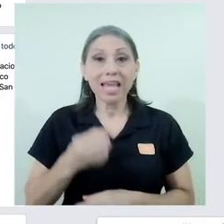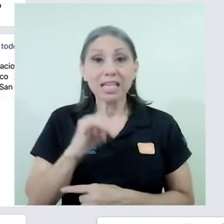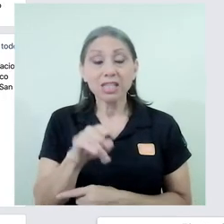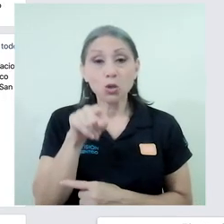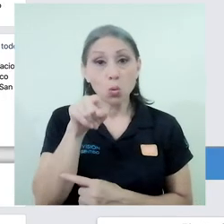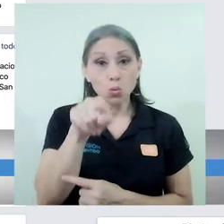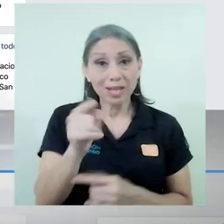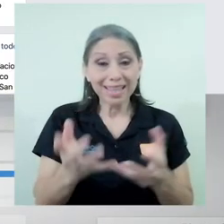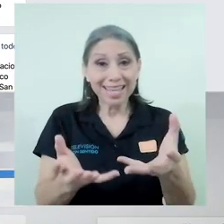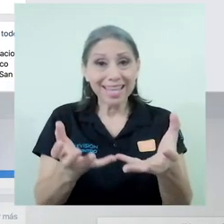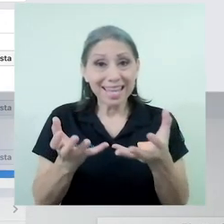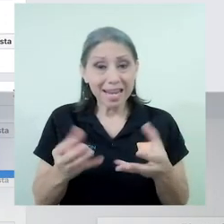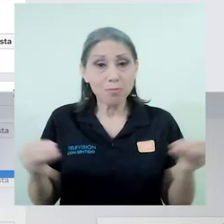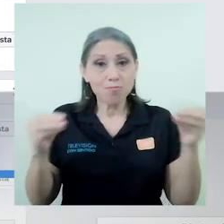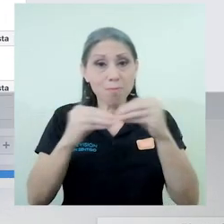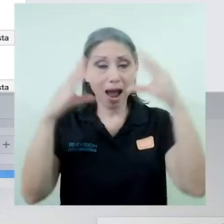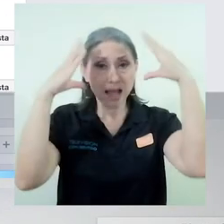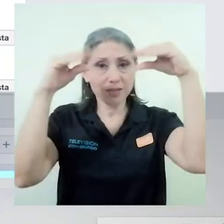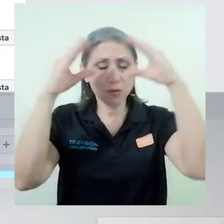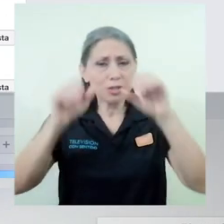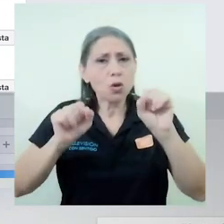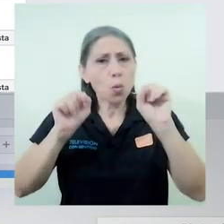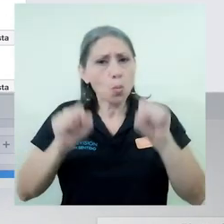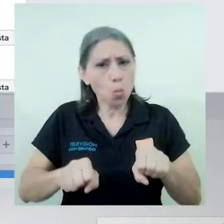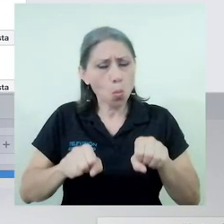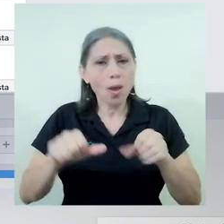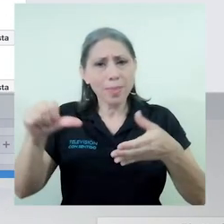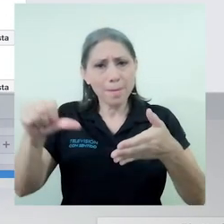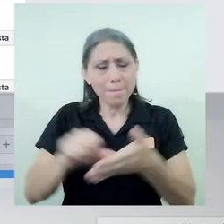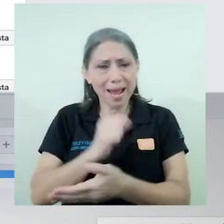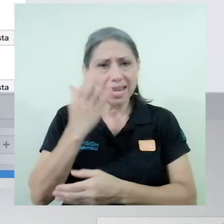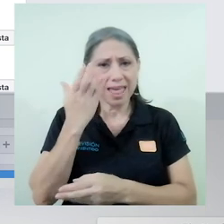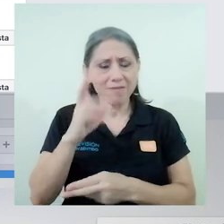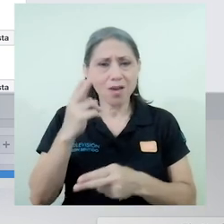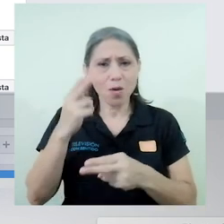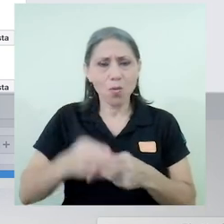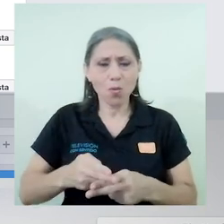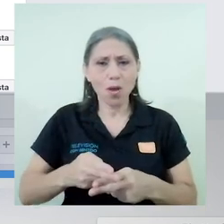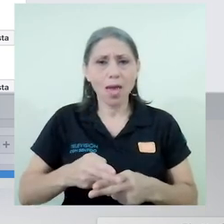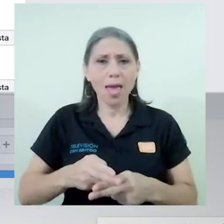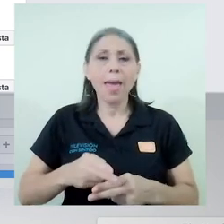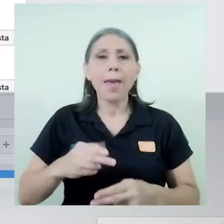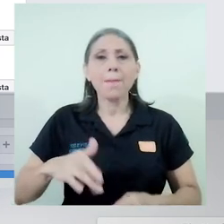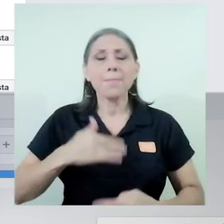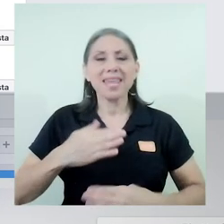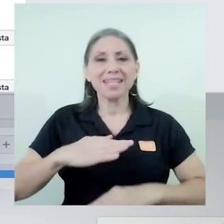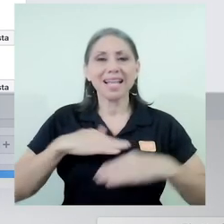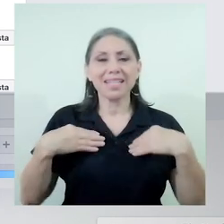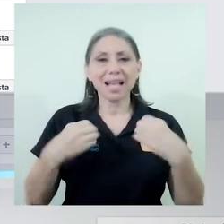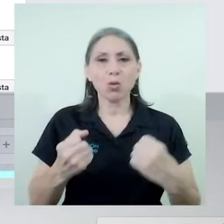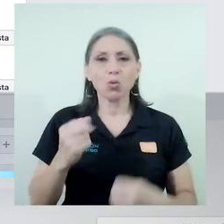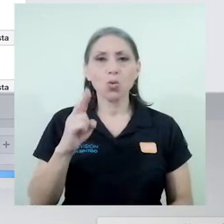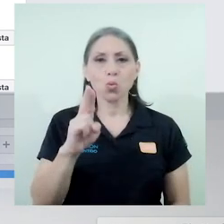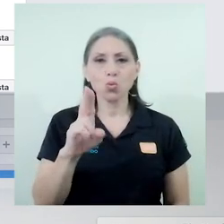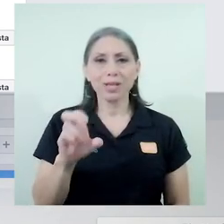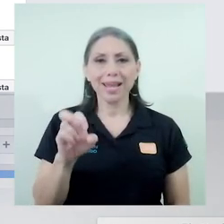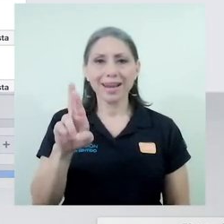Si usted desea ampliar la información, puede seguir la página de Facebook Bienestar y Salud UCR.